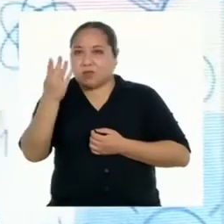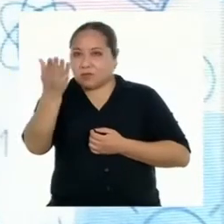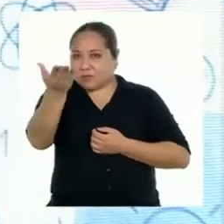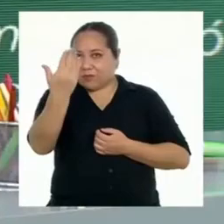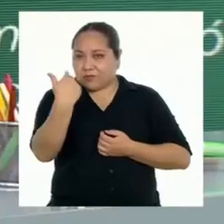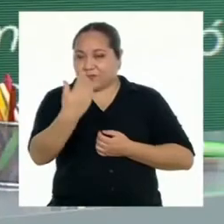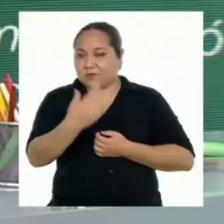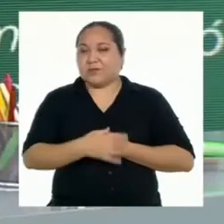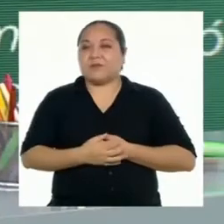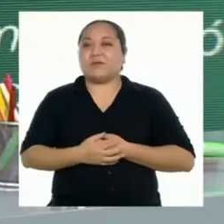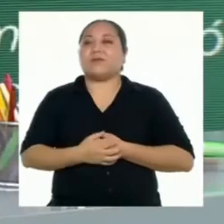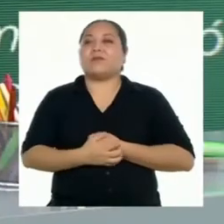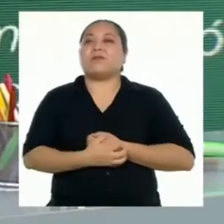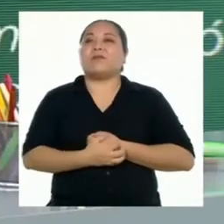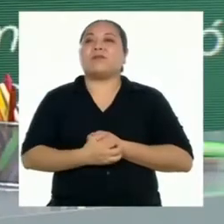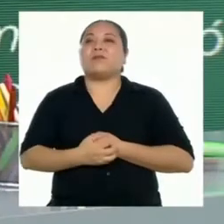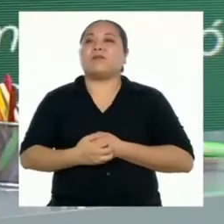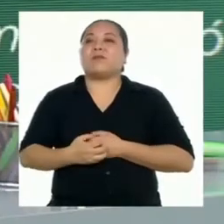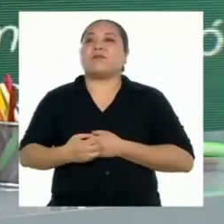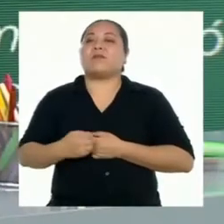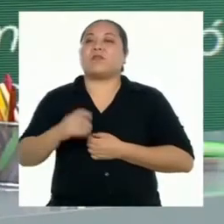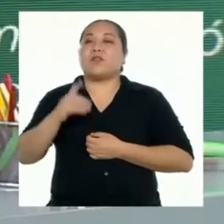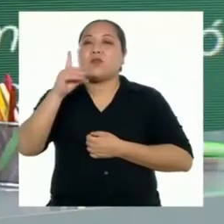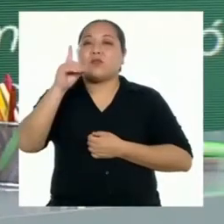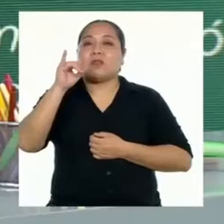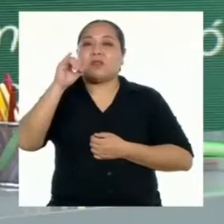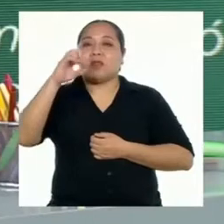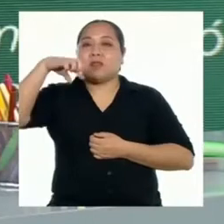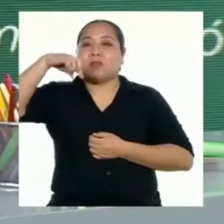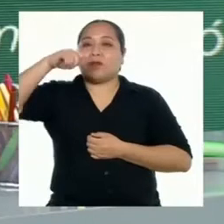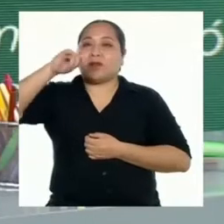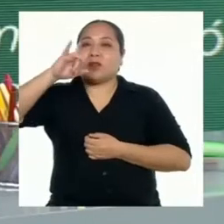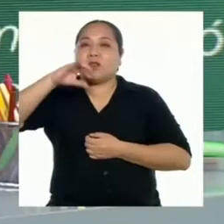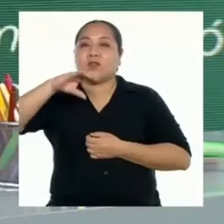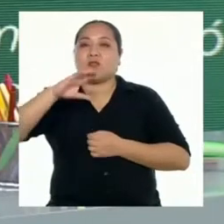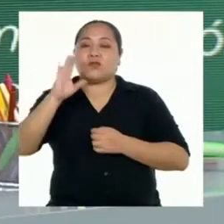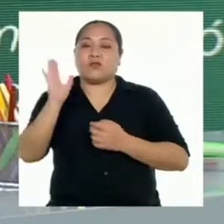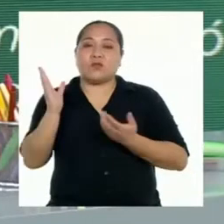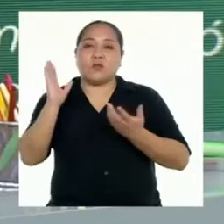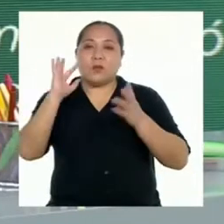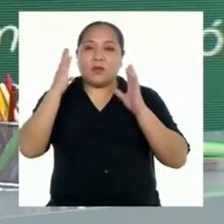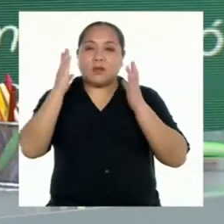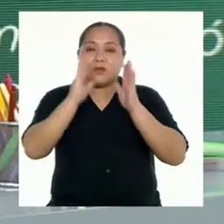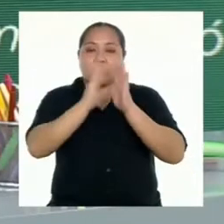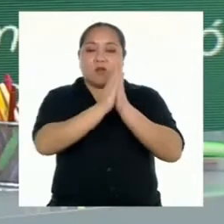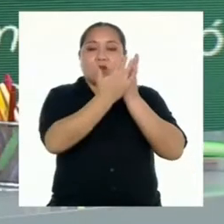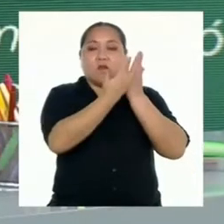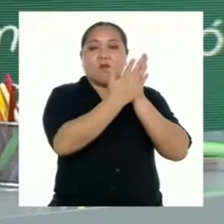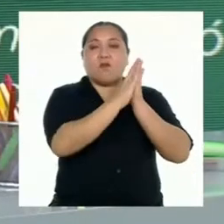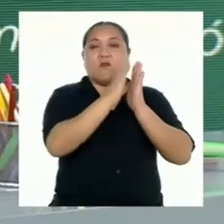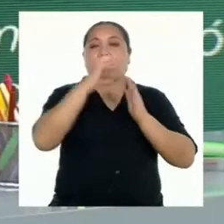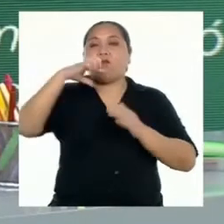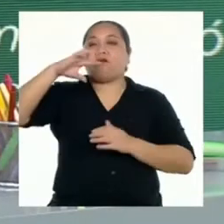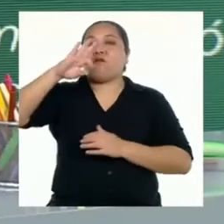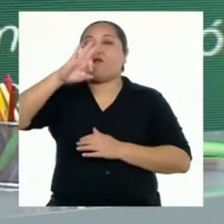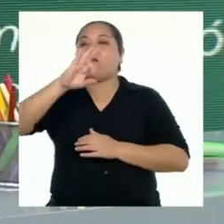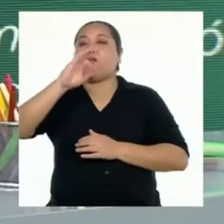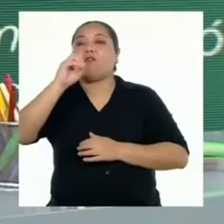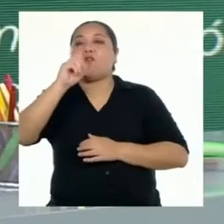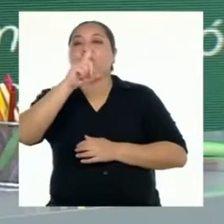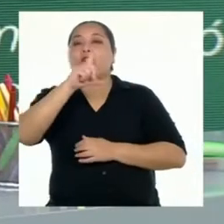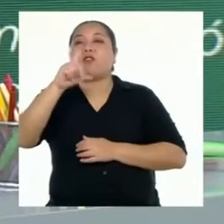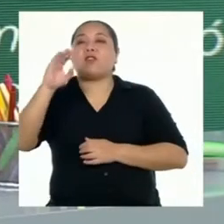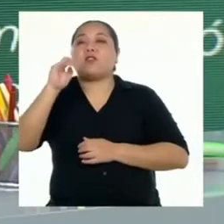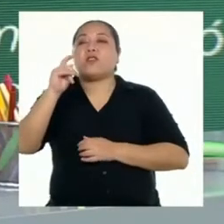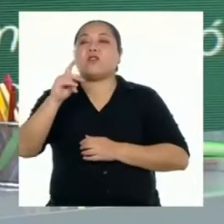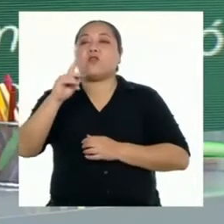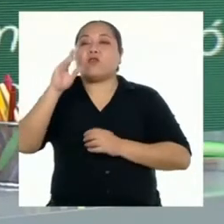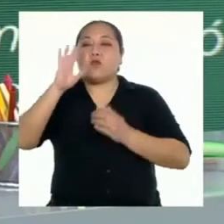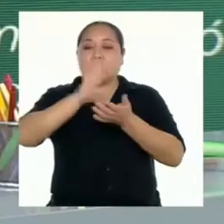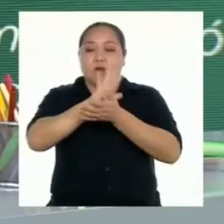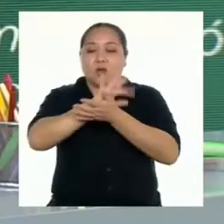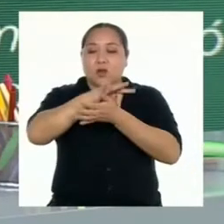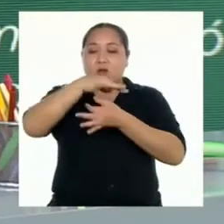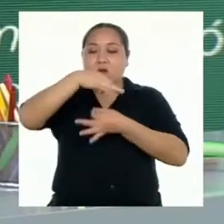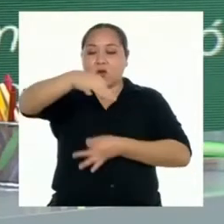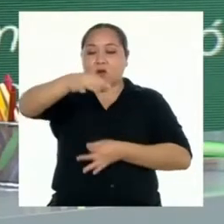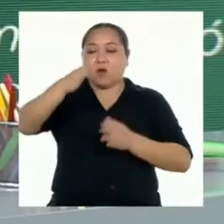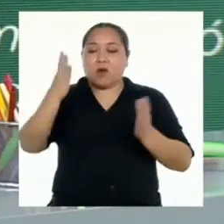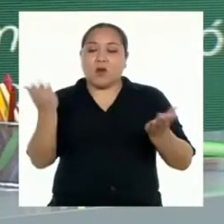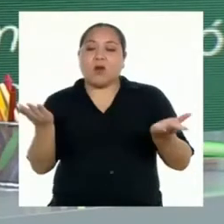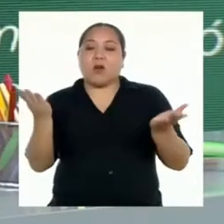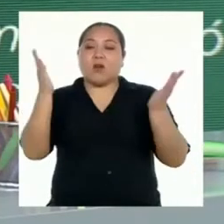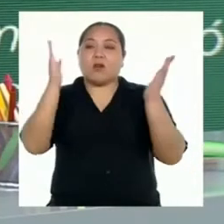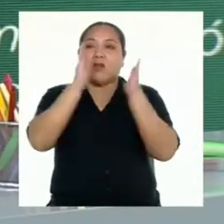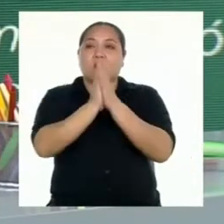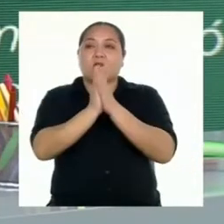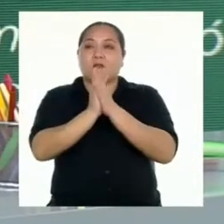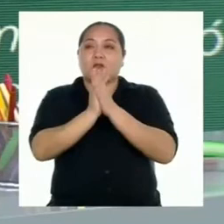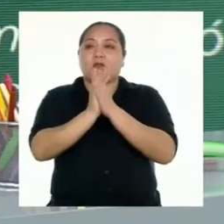Eh, un díptico es una especie de folleto. Podemos doblar una hoja en dos, de tal manera que